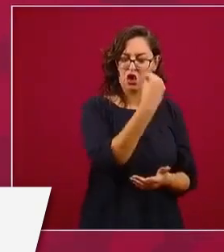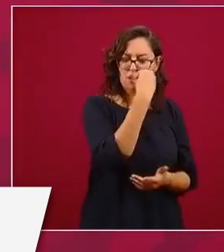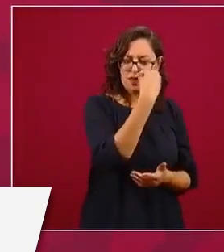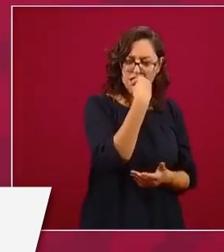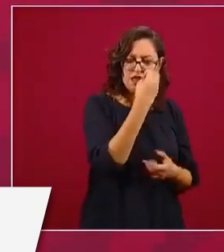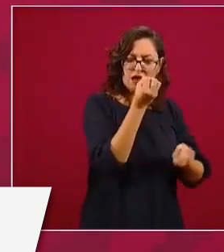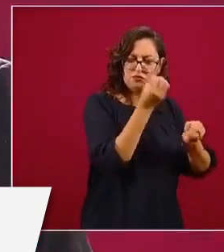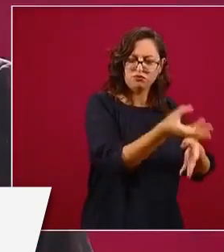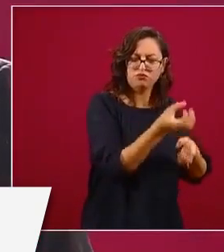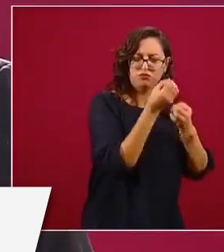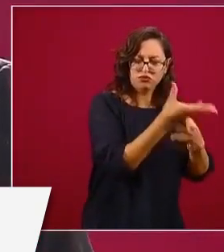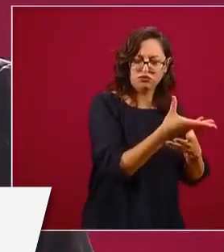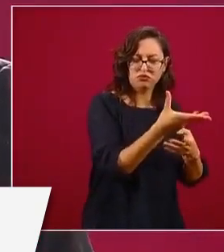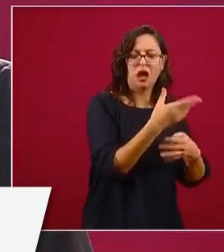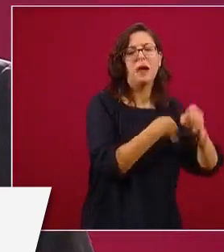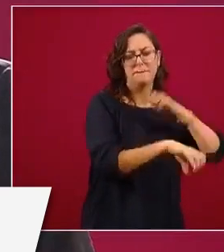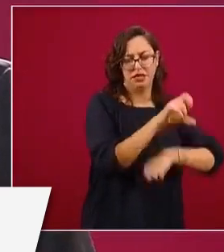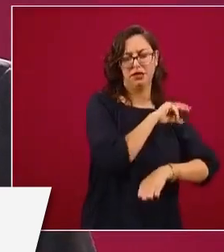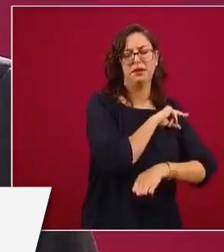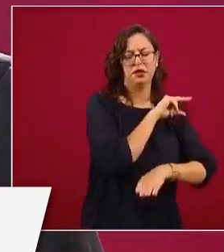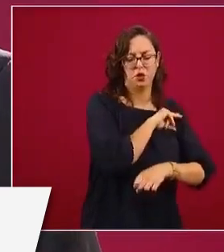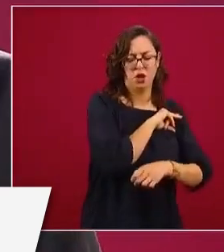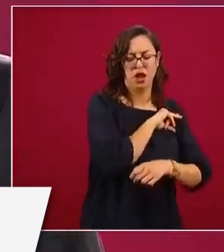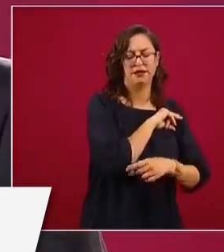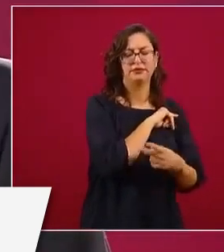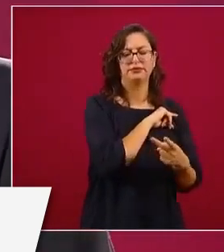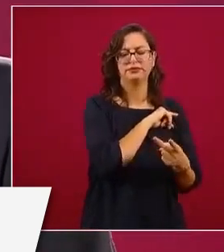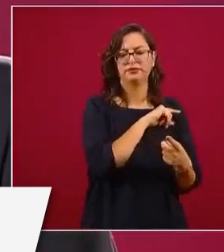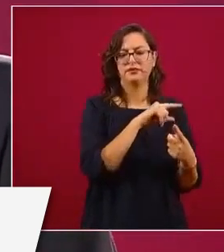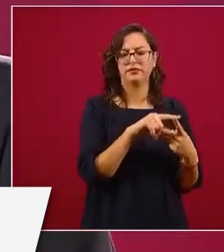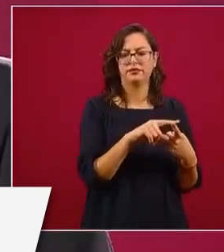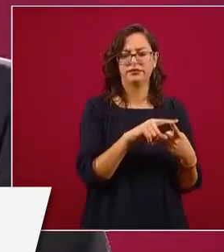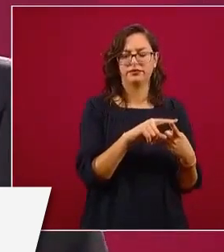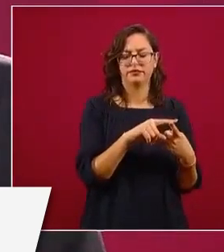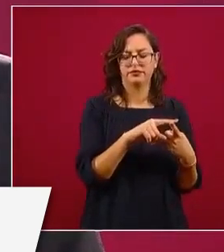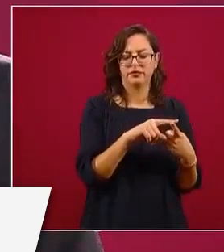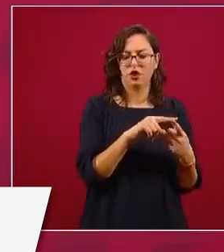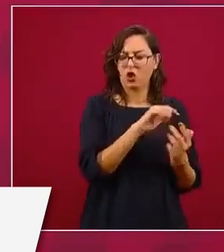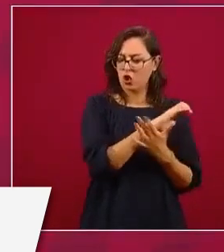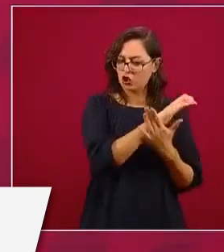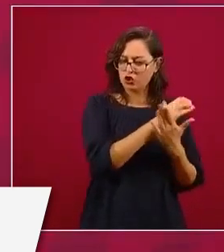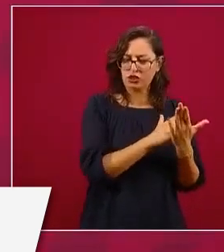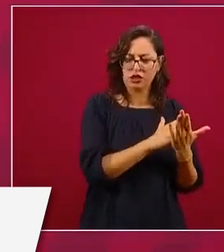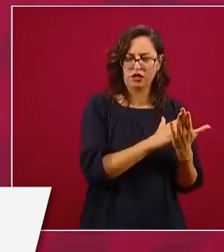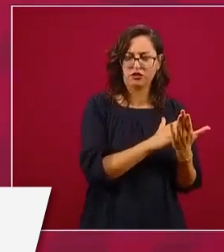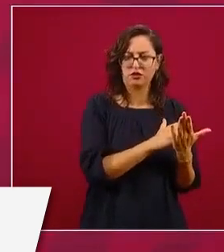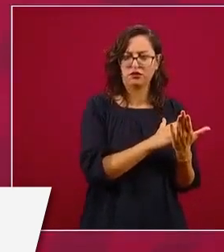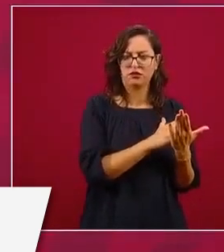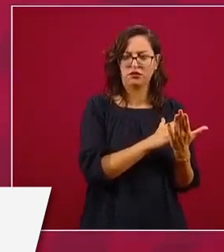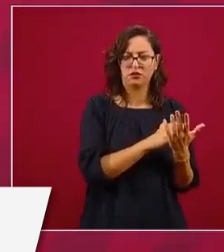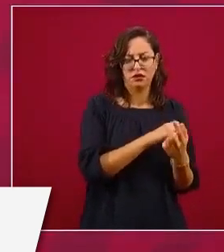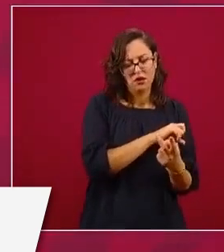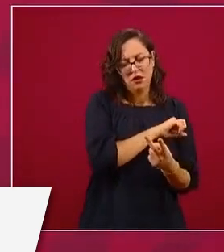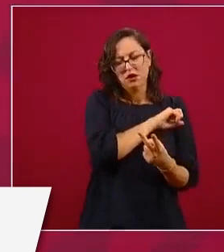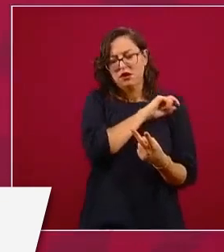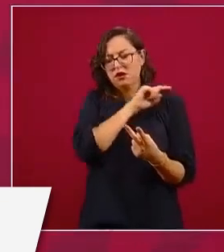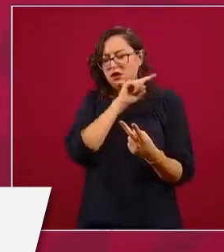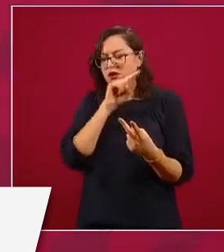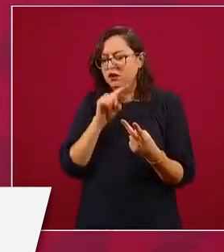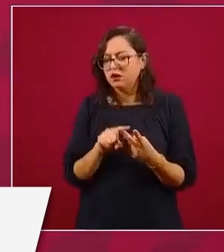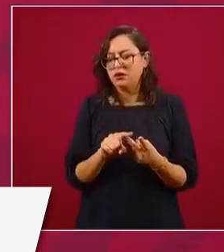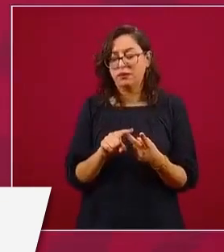era un contrato. Otro contrato